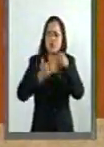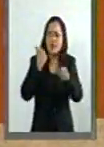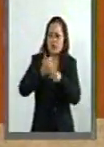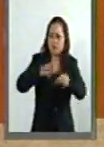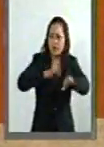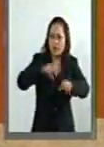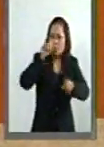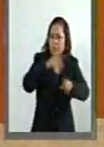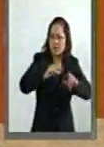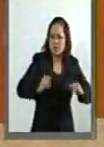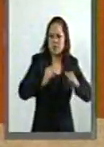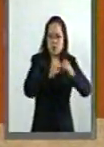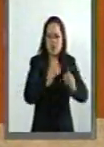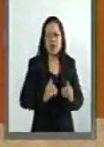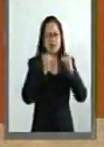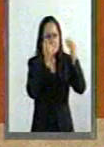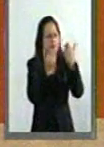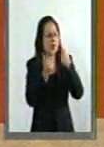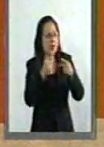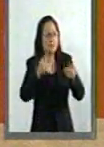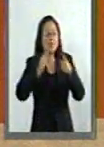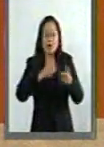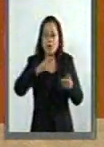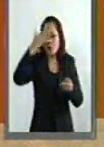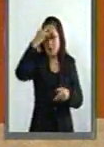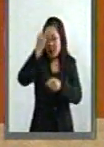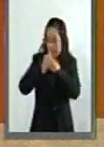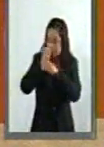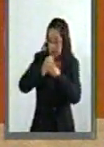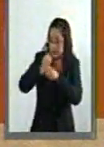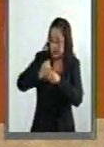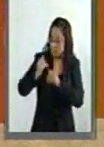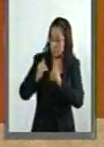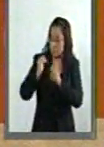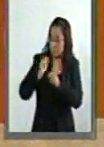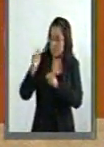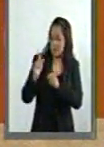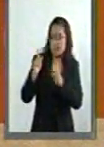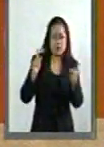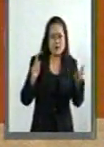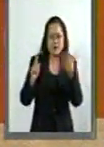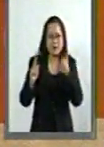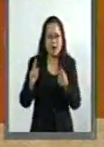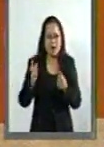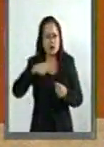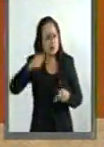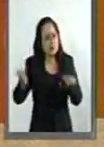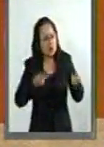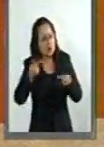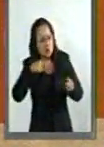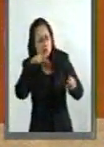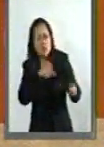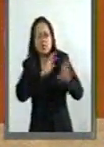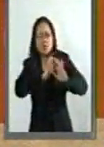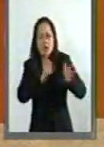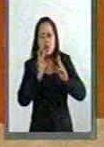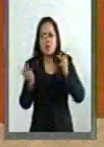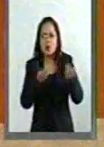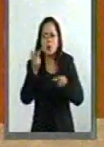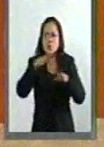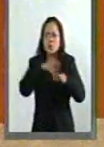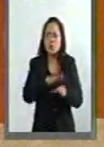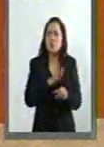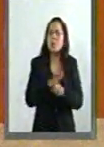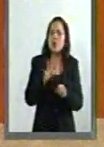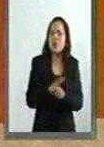y compañeras. No está reconocida como una investigadora de reconocido prestigio. Hicimos preguntas al respecto, preguntas